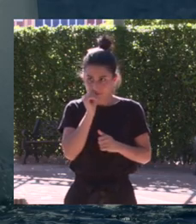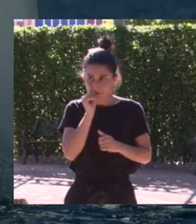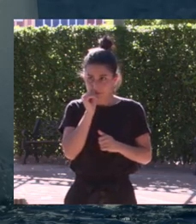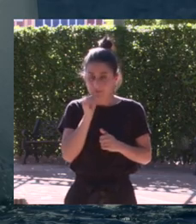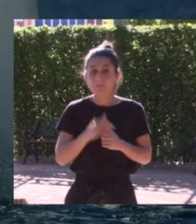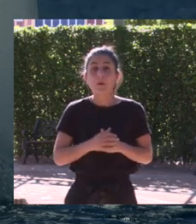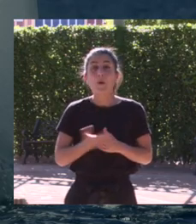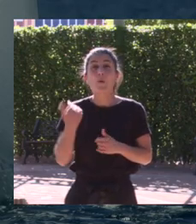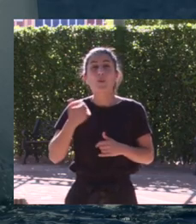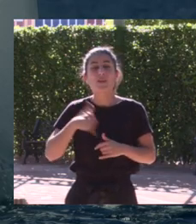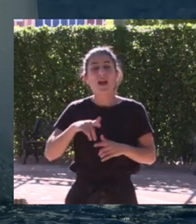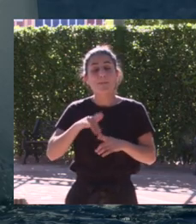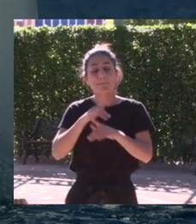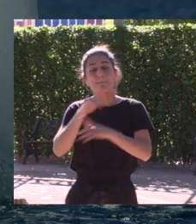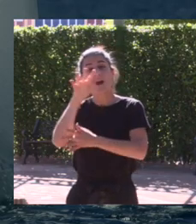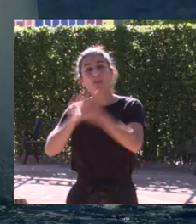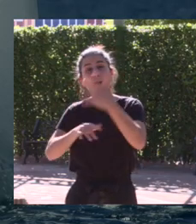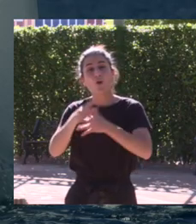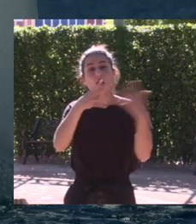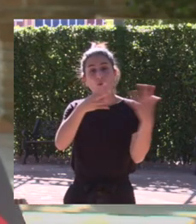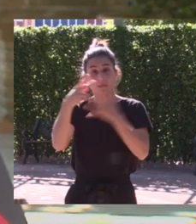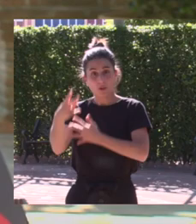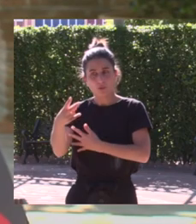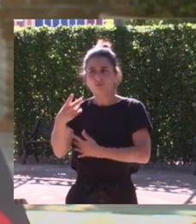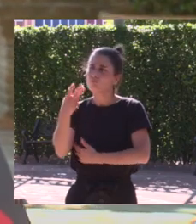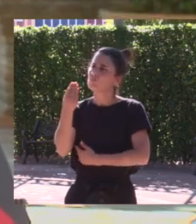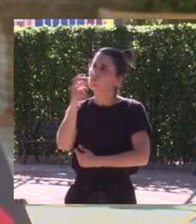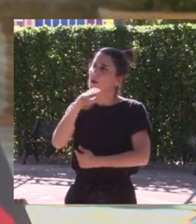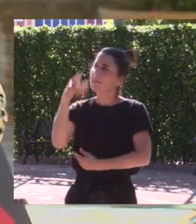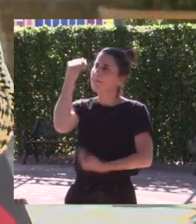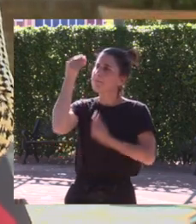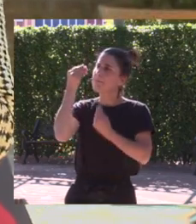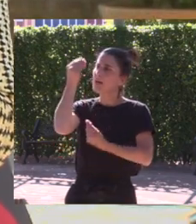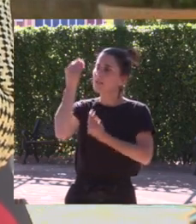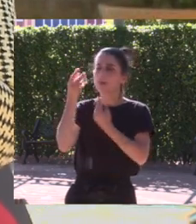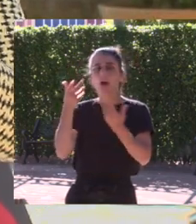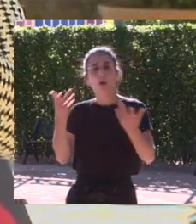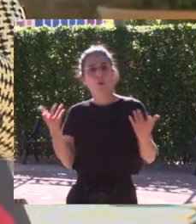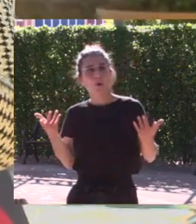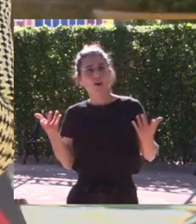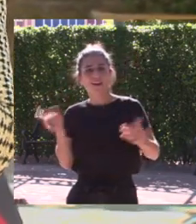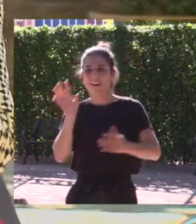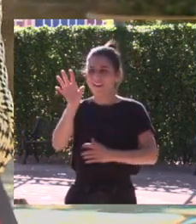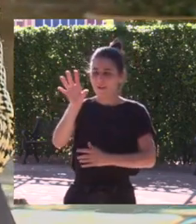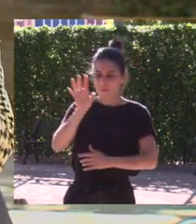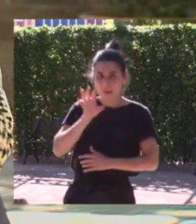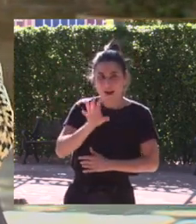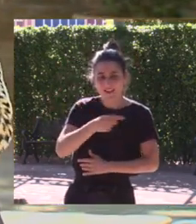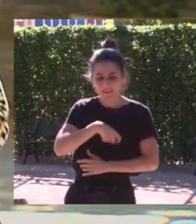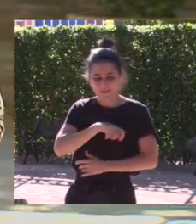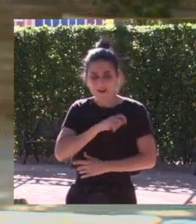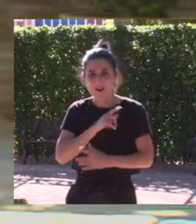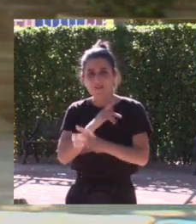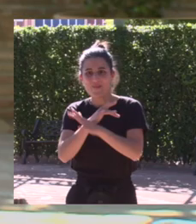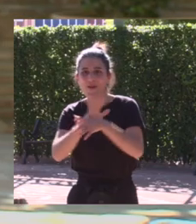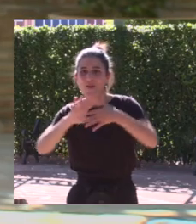en la preparación de Barcelona 92 mucha gente piensa bueno juegos en nuestro país se